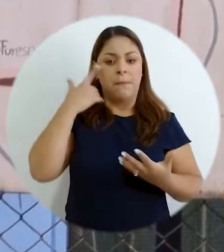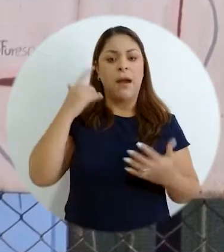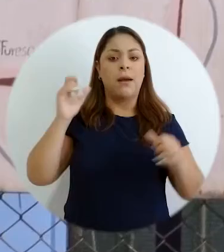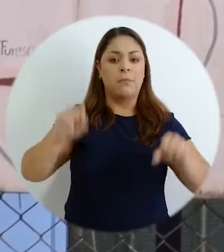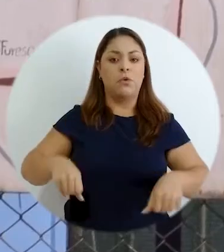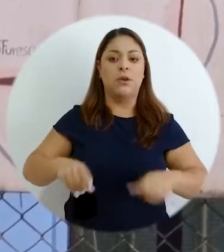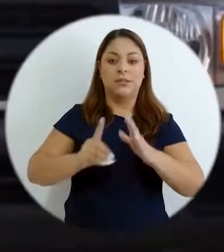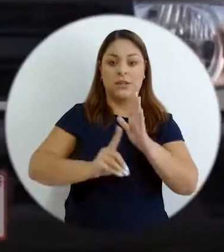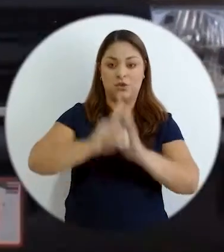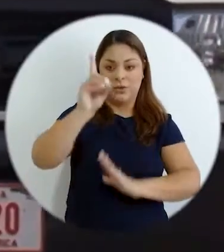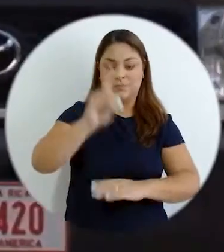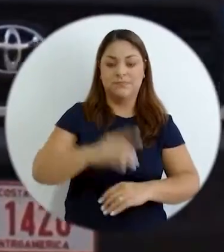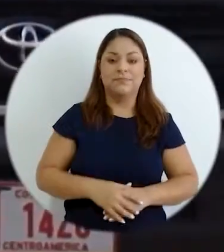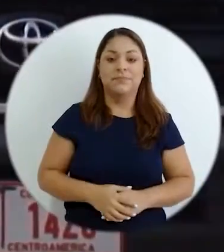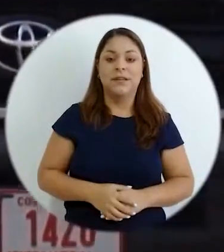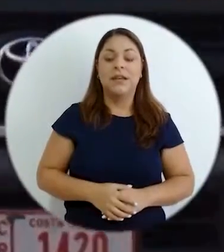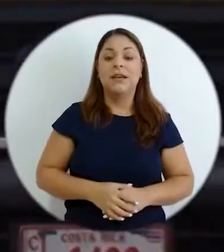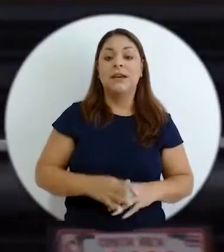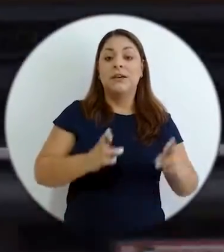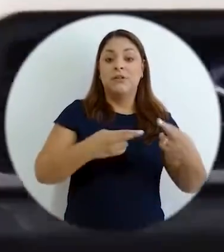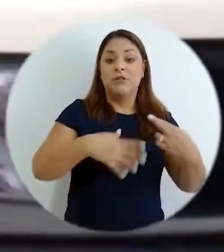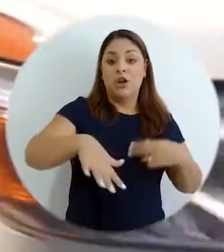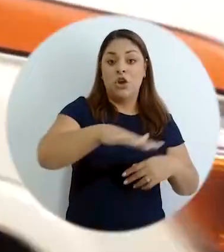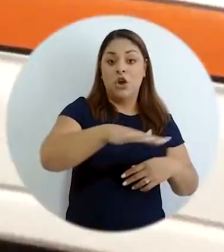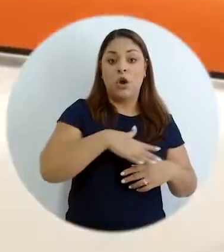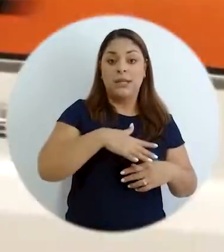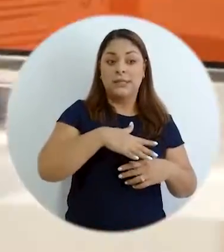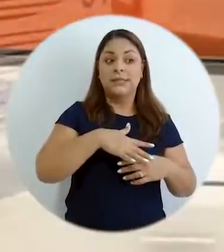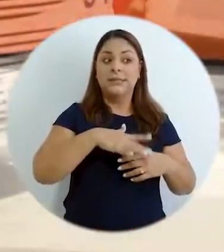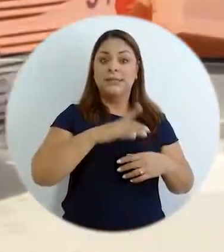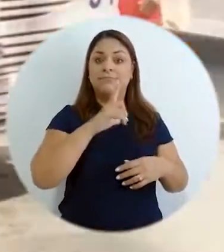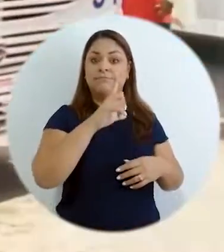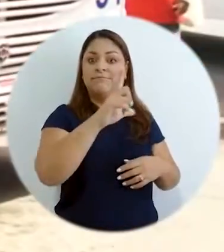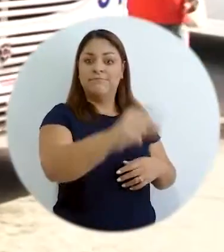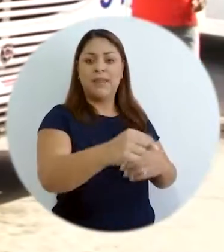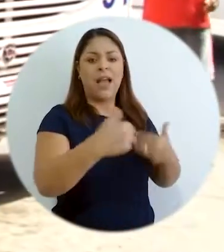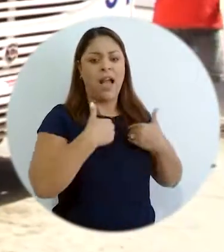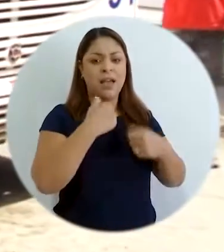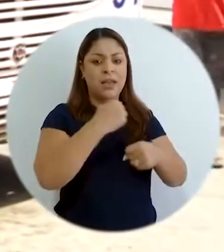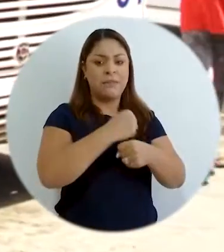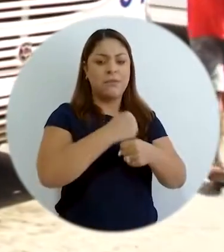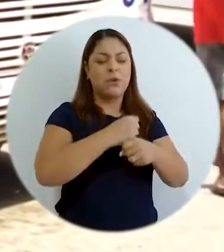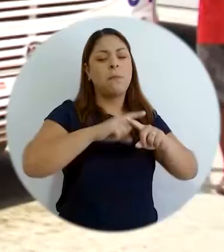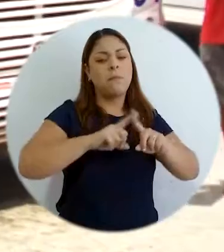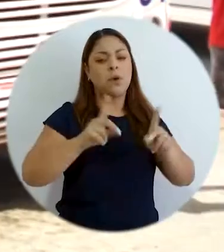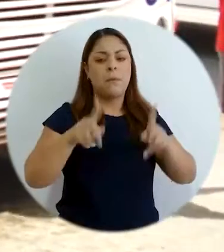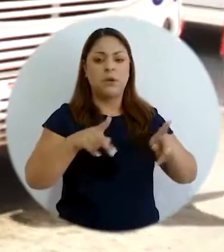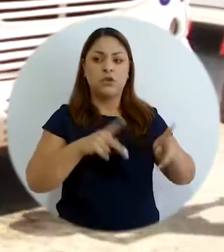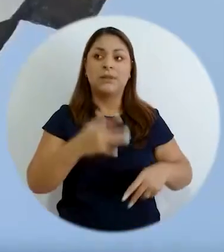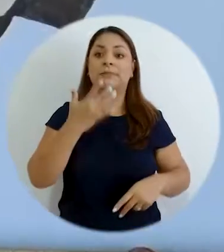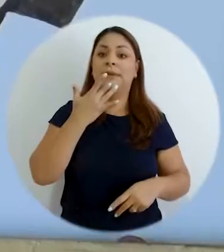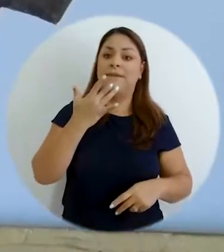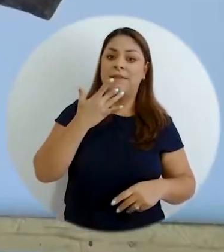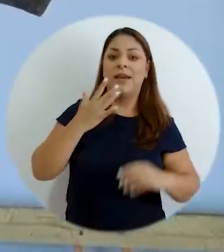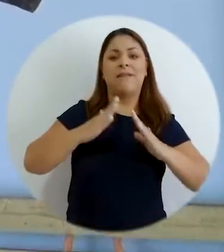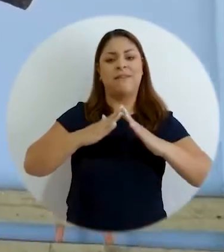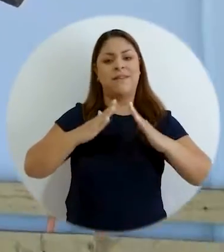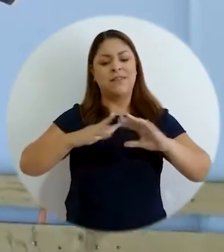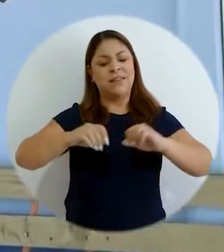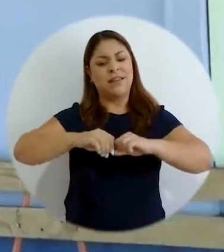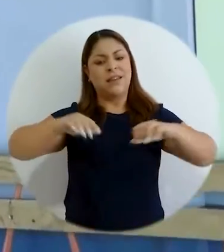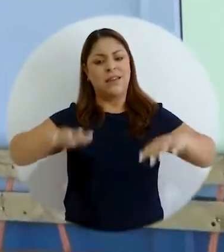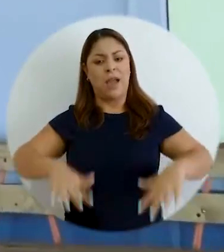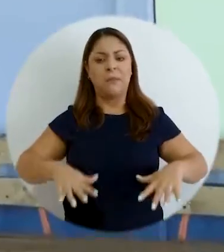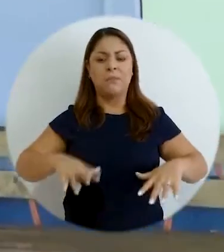impulsores para que se pueda desarrollar? En las regiones periféricas si hay empleo, las personas prefieren vivir